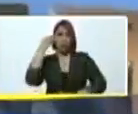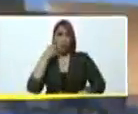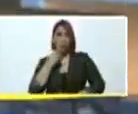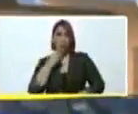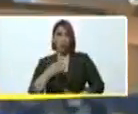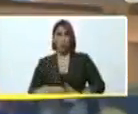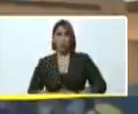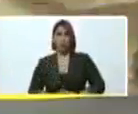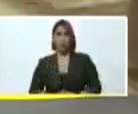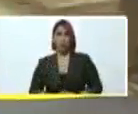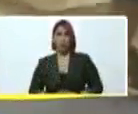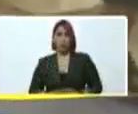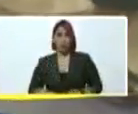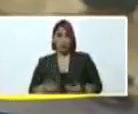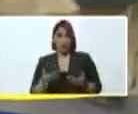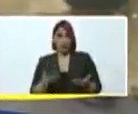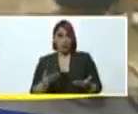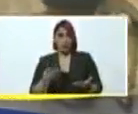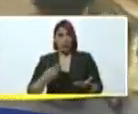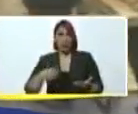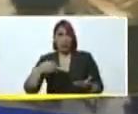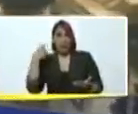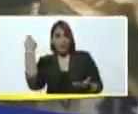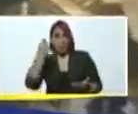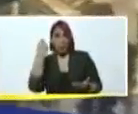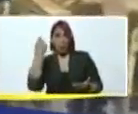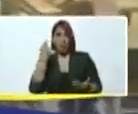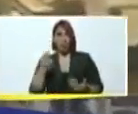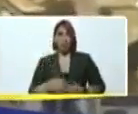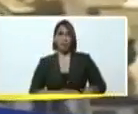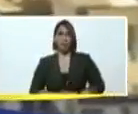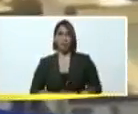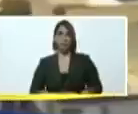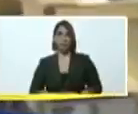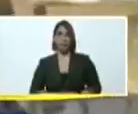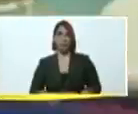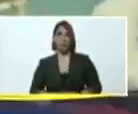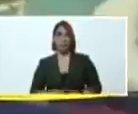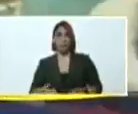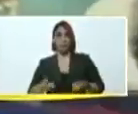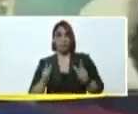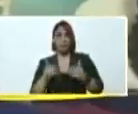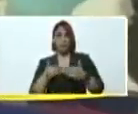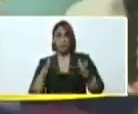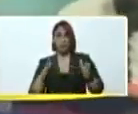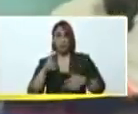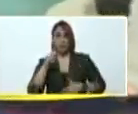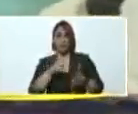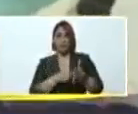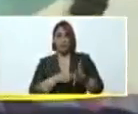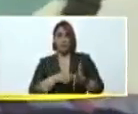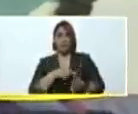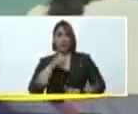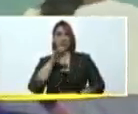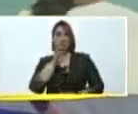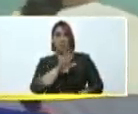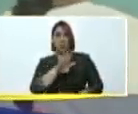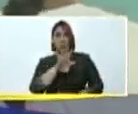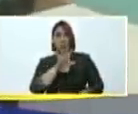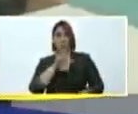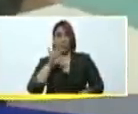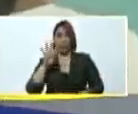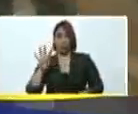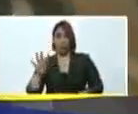Es por ello, presidente, que a PURE se activaron 1.054 planteles,